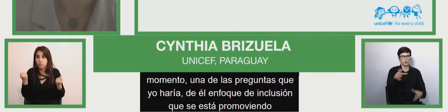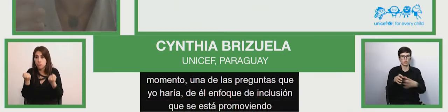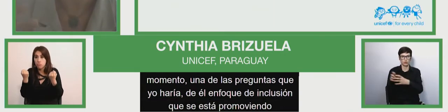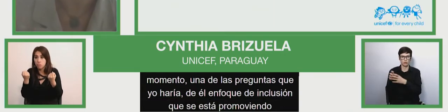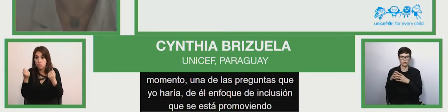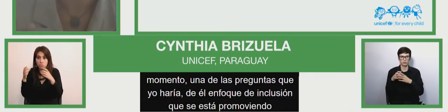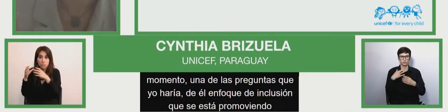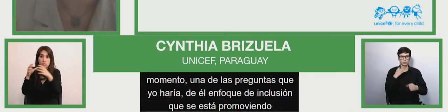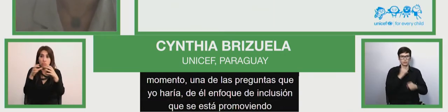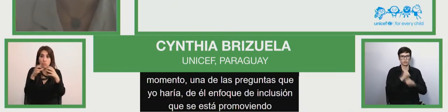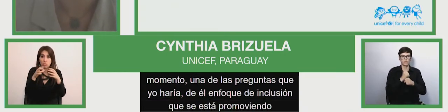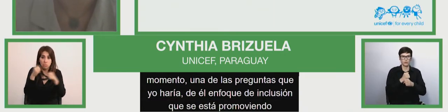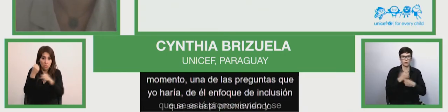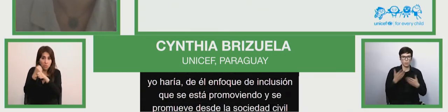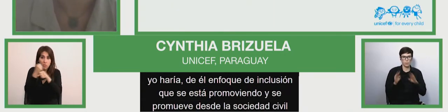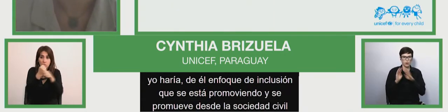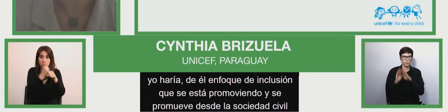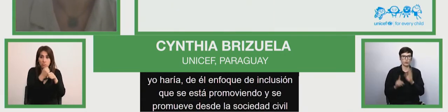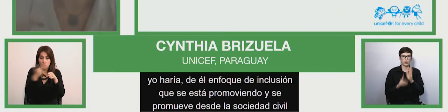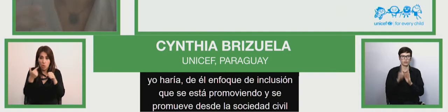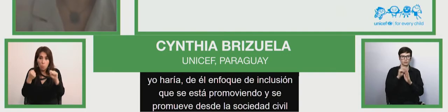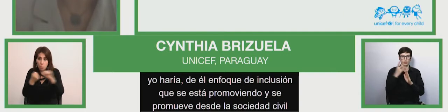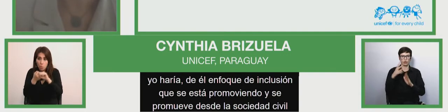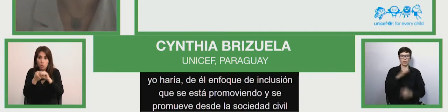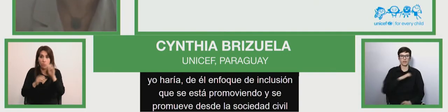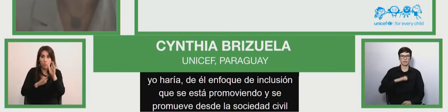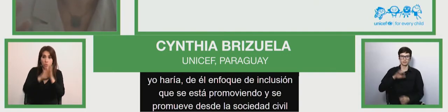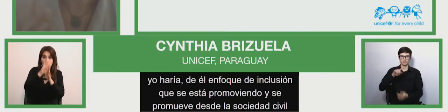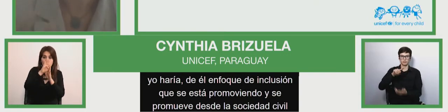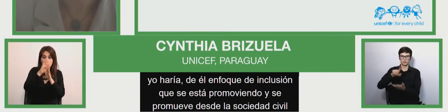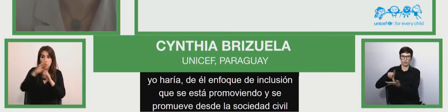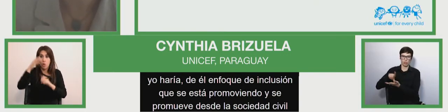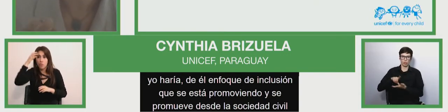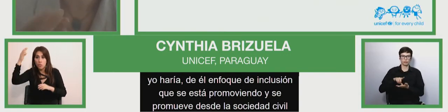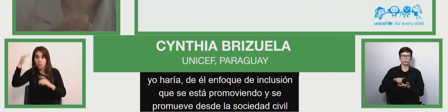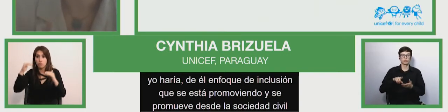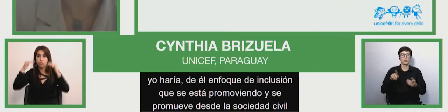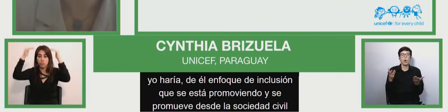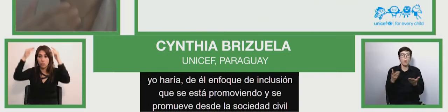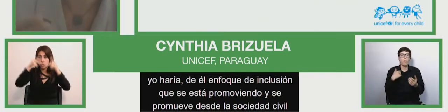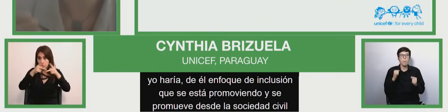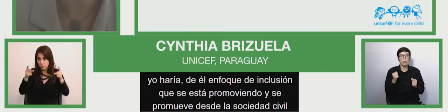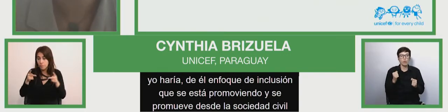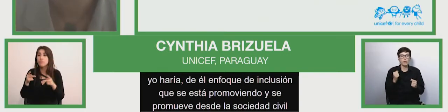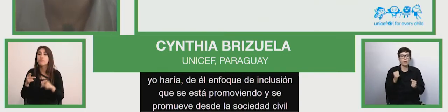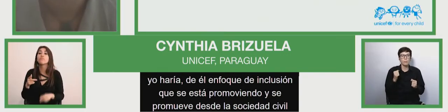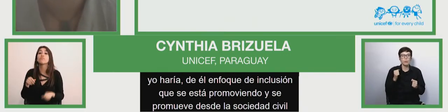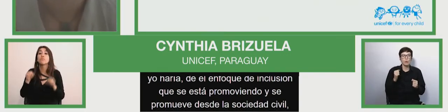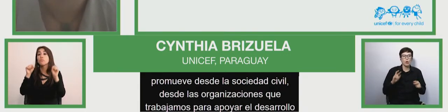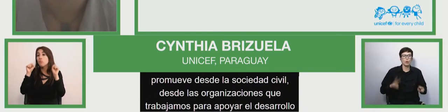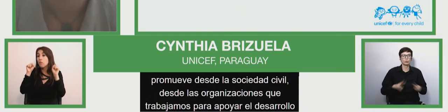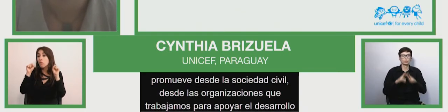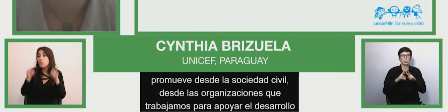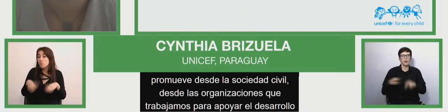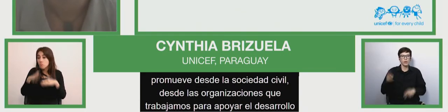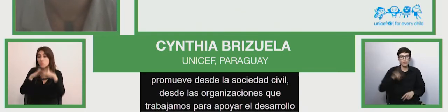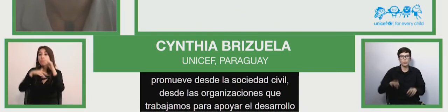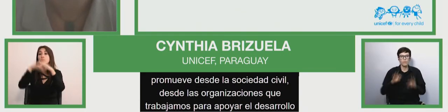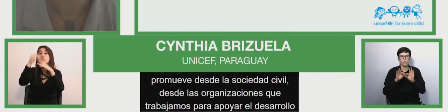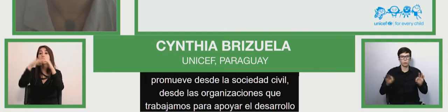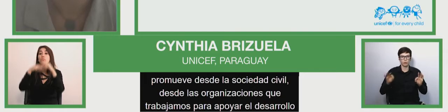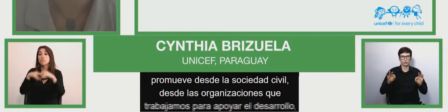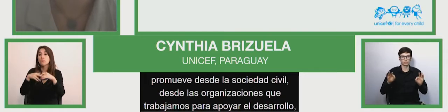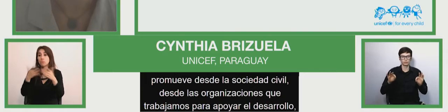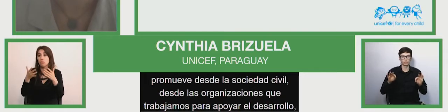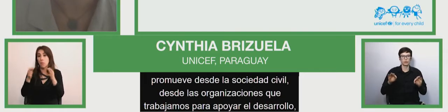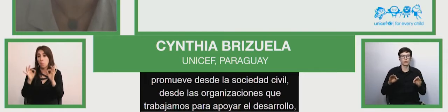trabajamos para apoyar el desarrollo en los estados. ¿Cómo podemos construir, reconstruir mejor la educación? En inglés